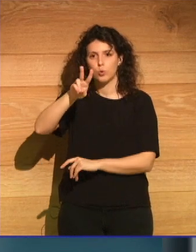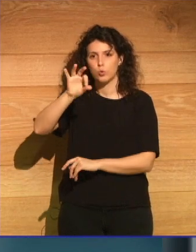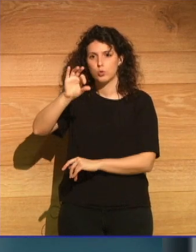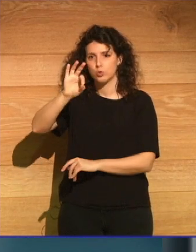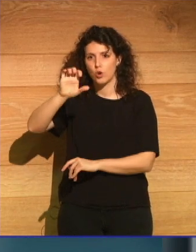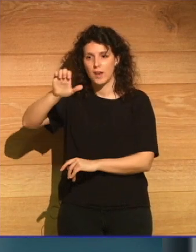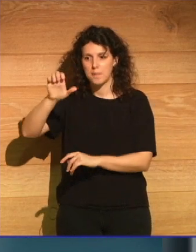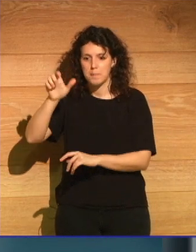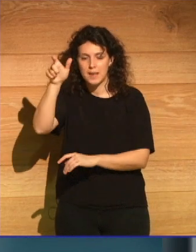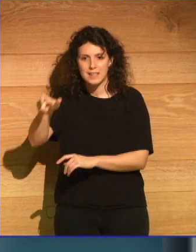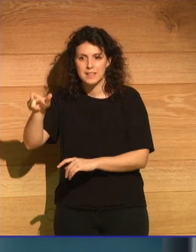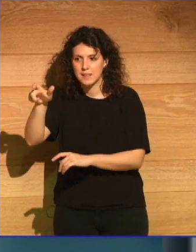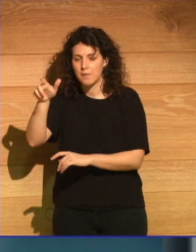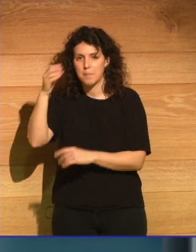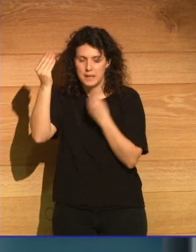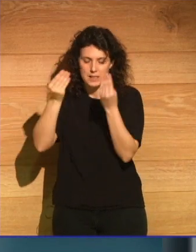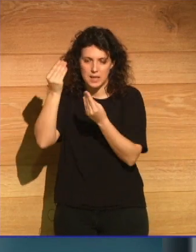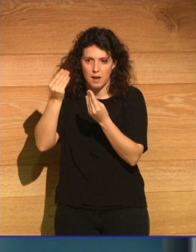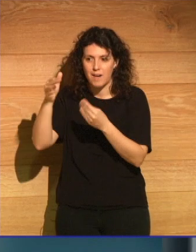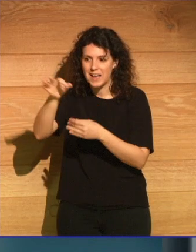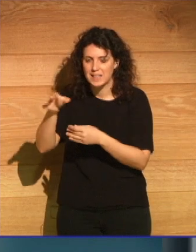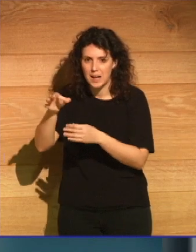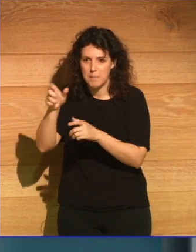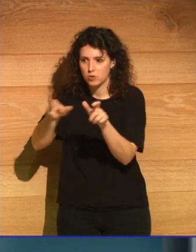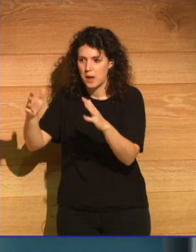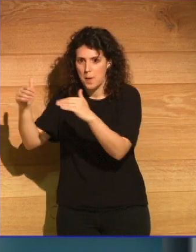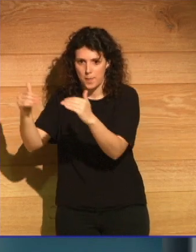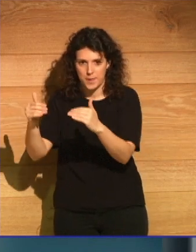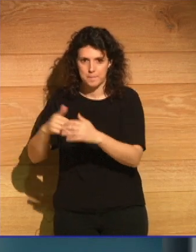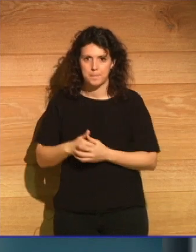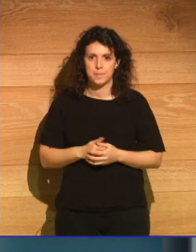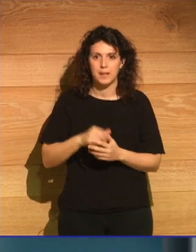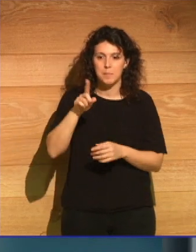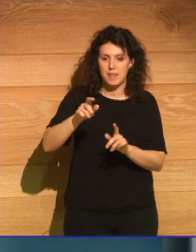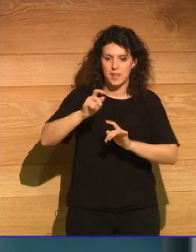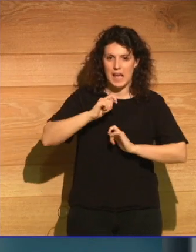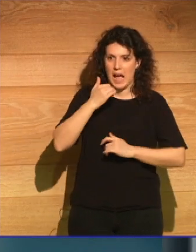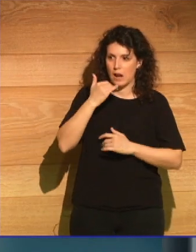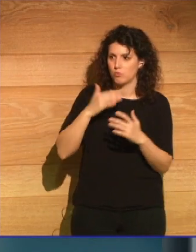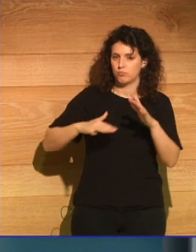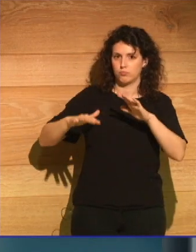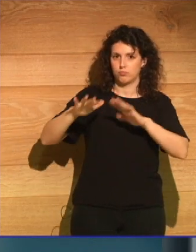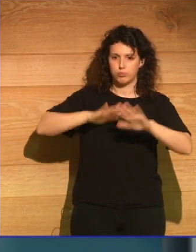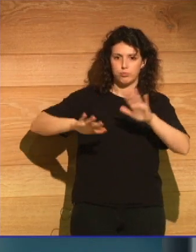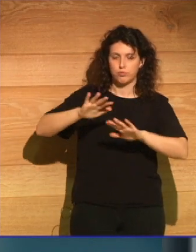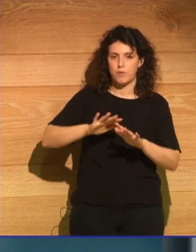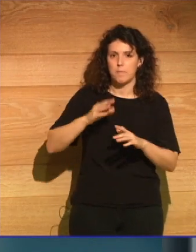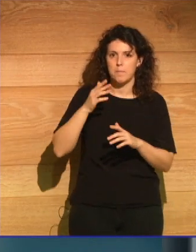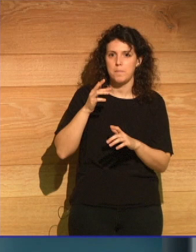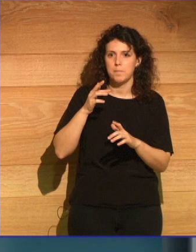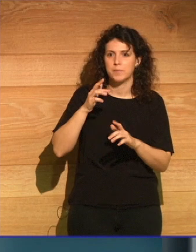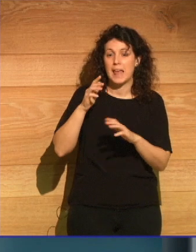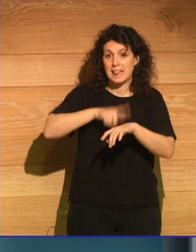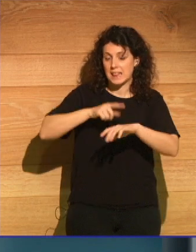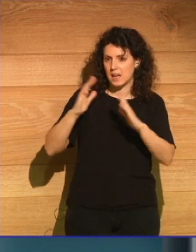Gracias a su prosa amena, que enseña y además conmueve, viajamos en el tiempo, en el